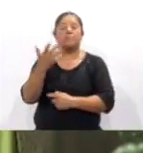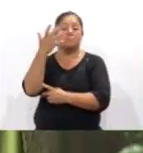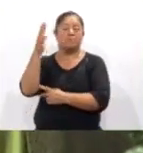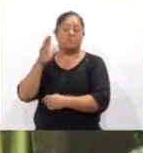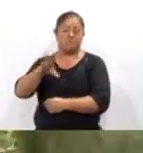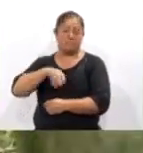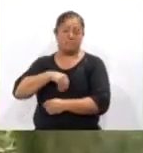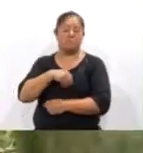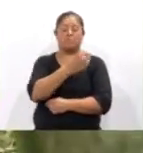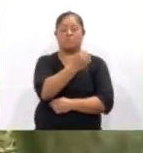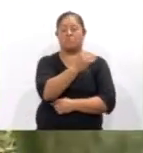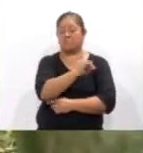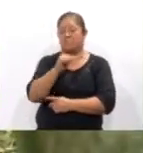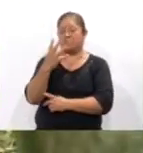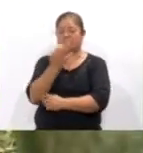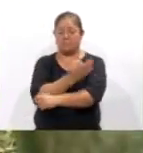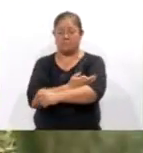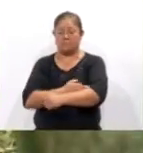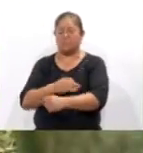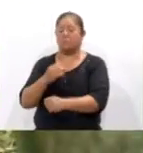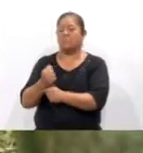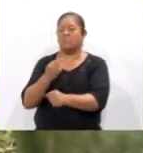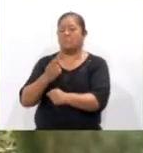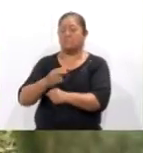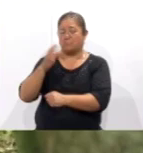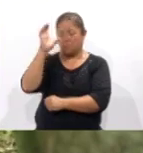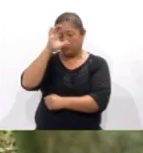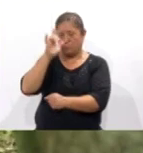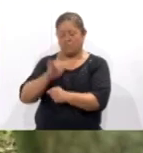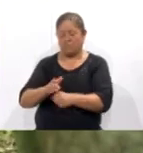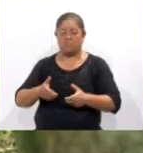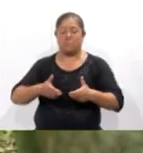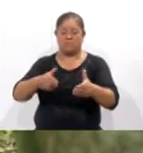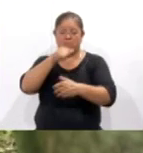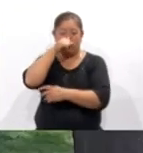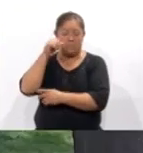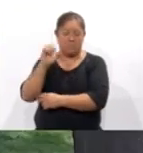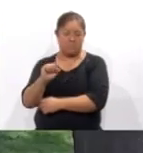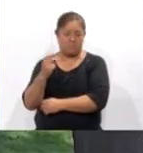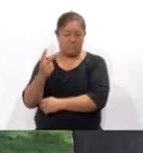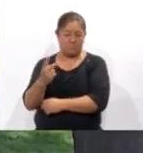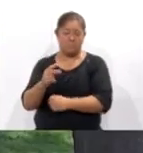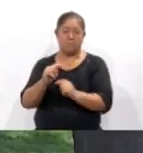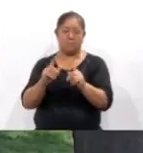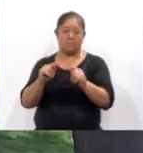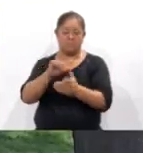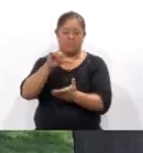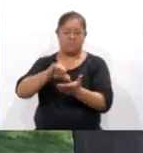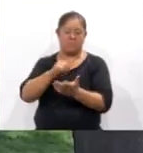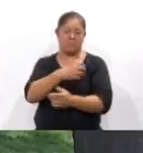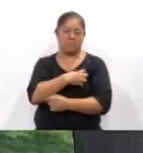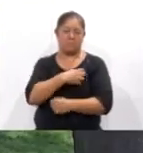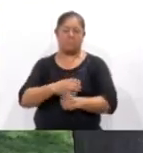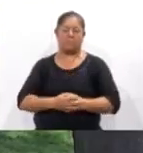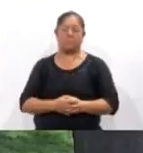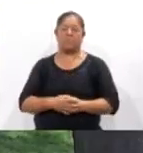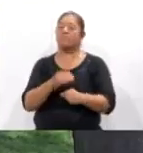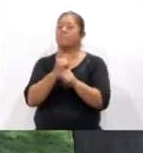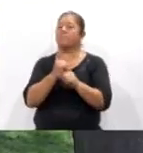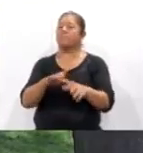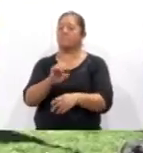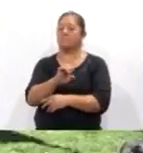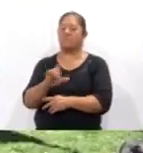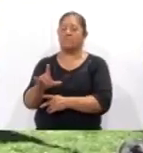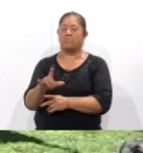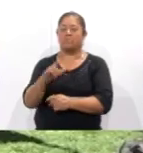9 a 16 horas en las instalaciones de Palacio de Cultura ubicado en Avenida Juárez, número 62, Tlaxcala, capital. Con información de